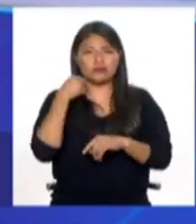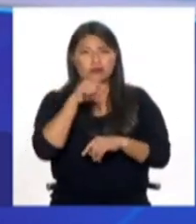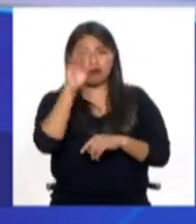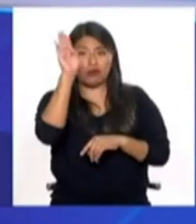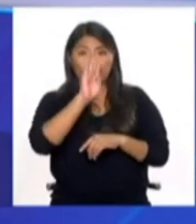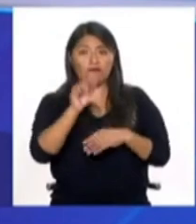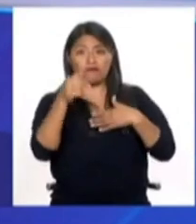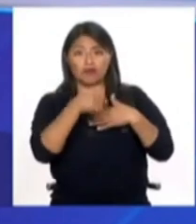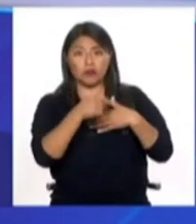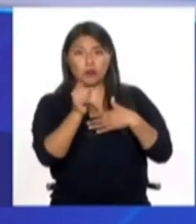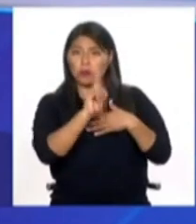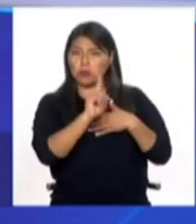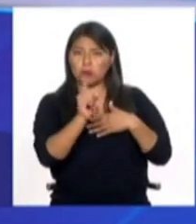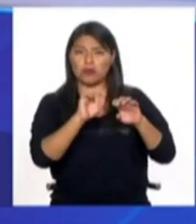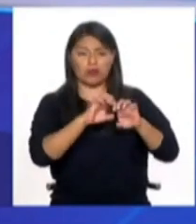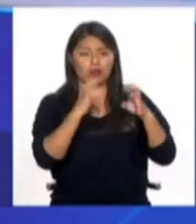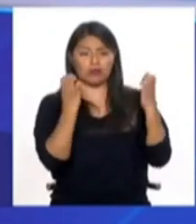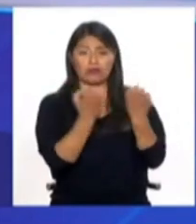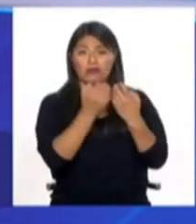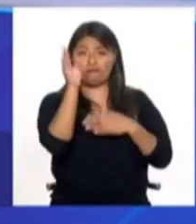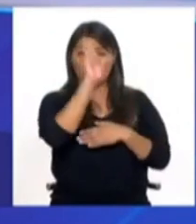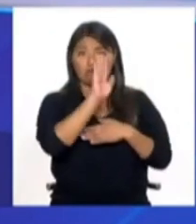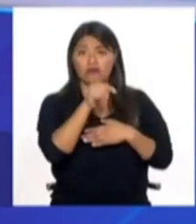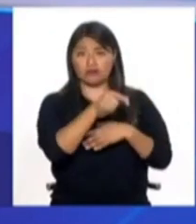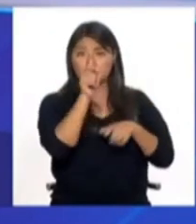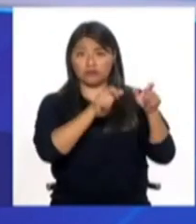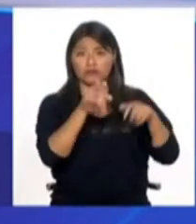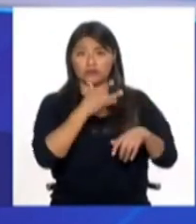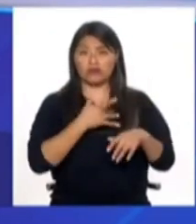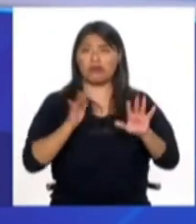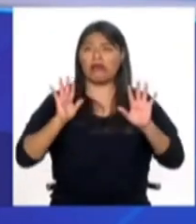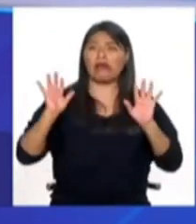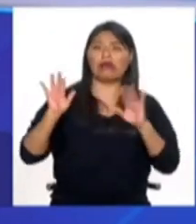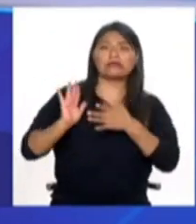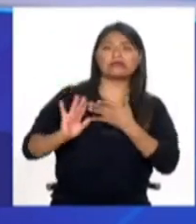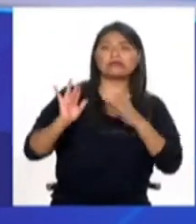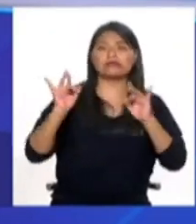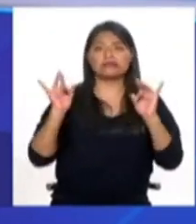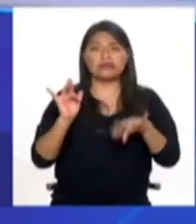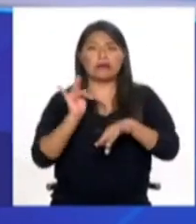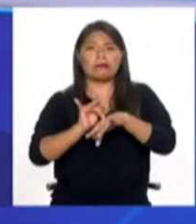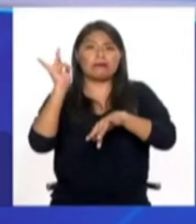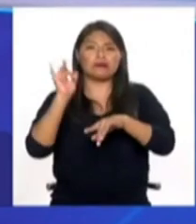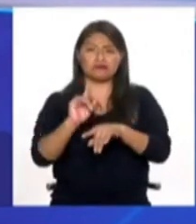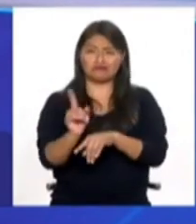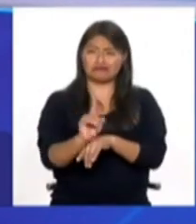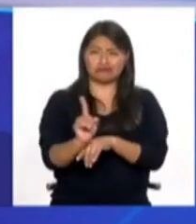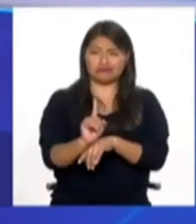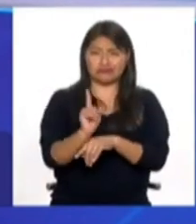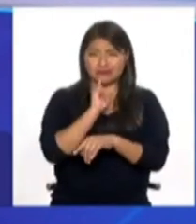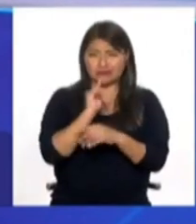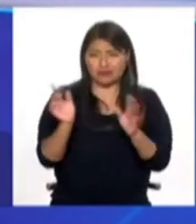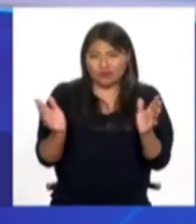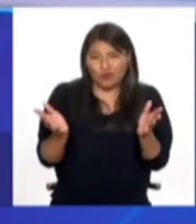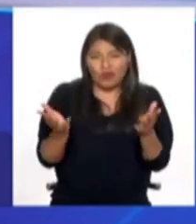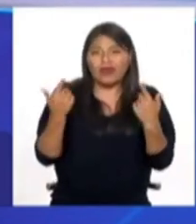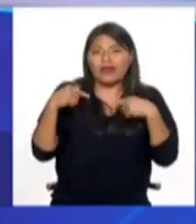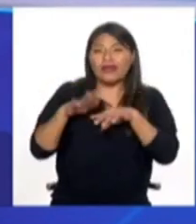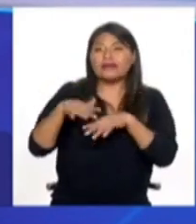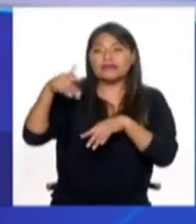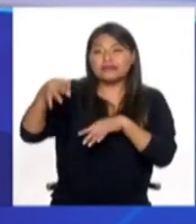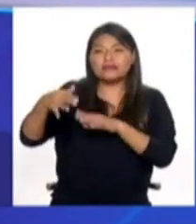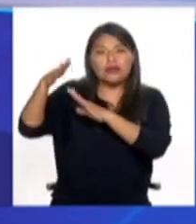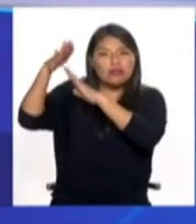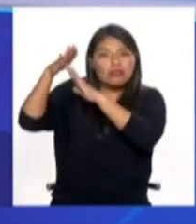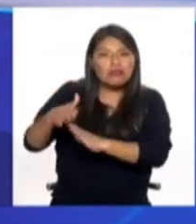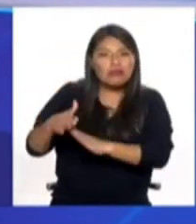los brasileños y esto no es así, no es una cuestión de sensibilidades extremas, es una cuestión de que la discriminación es